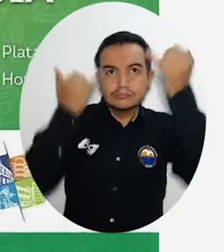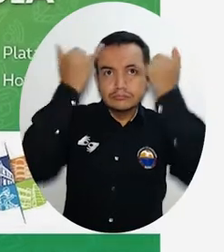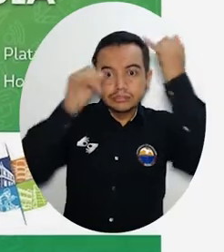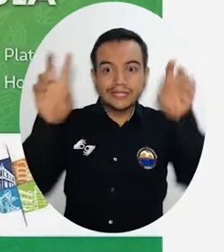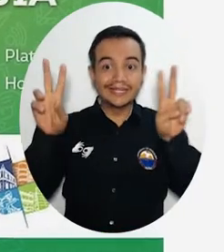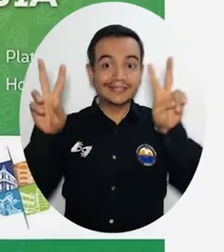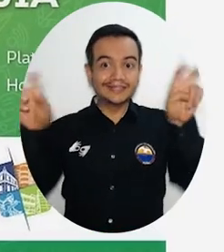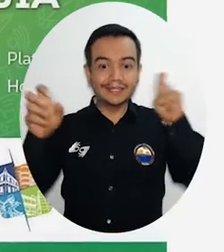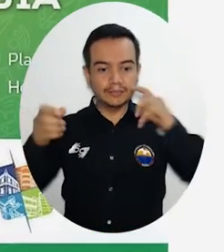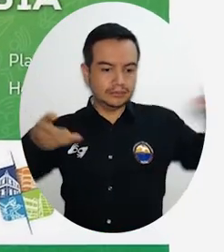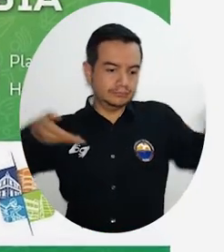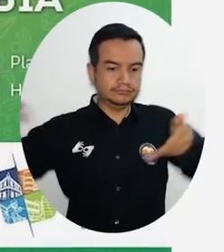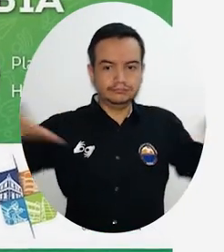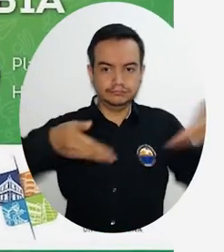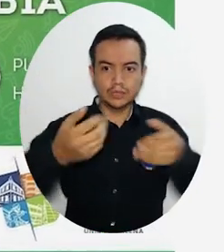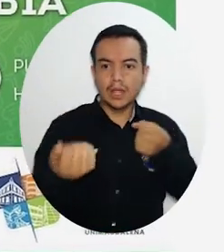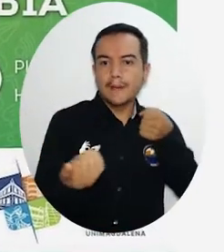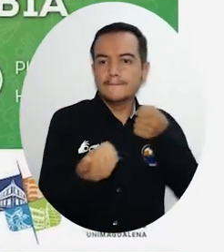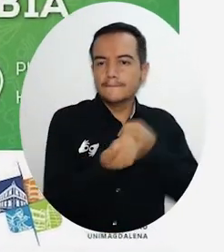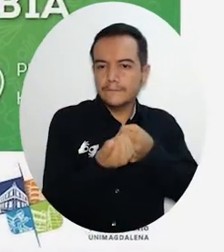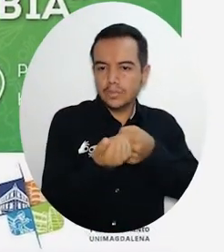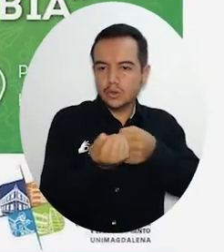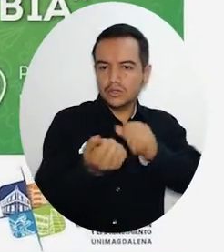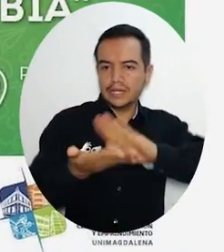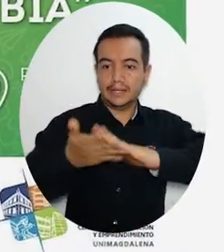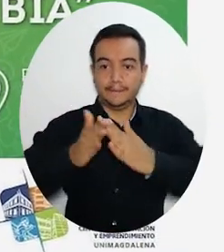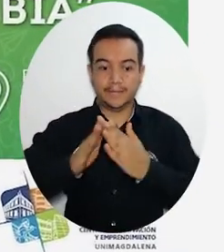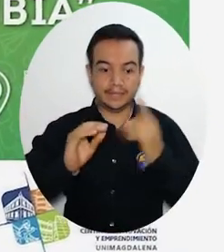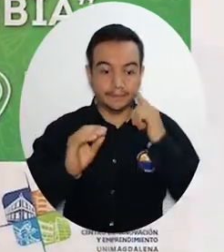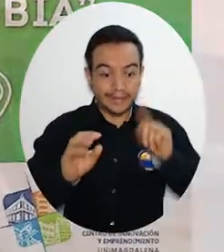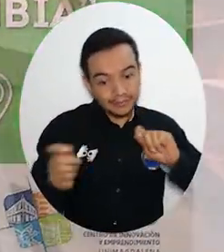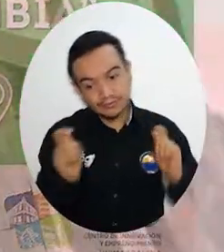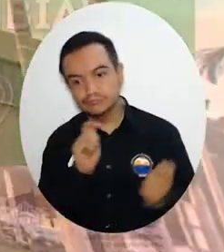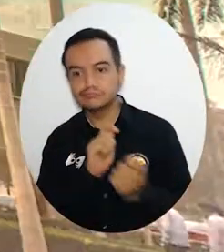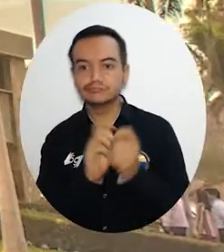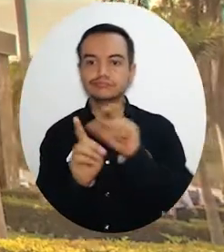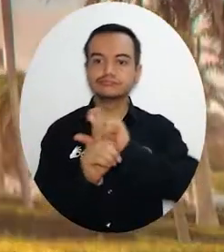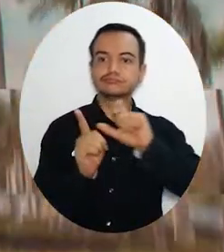análisis y propuestas tendientes a la transformación social de Colombia.